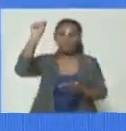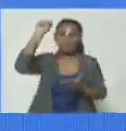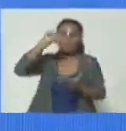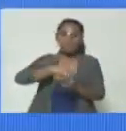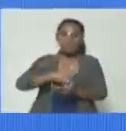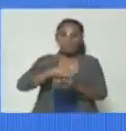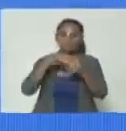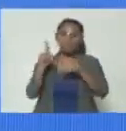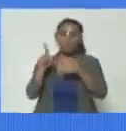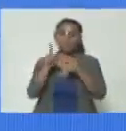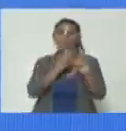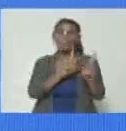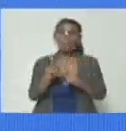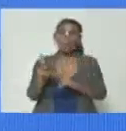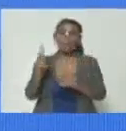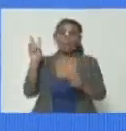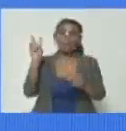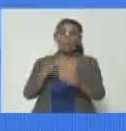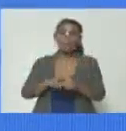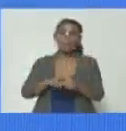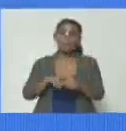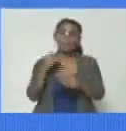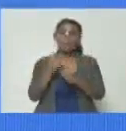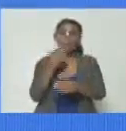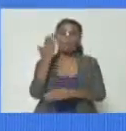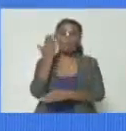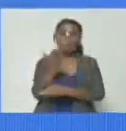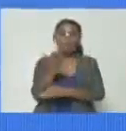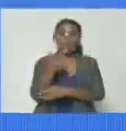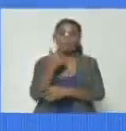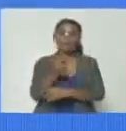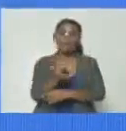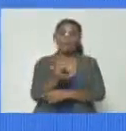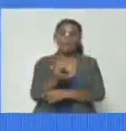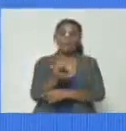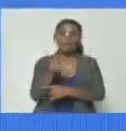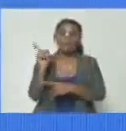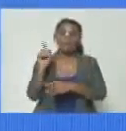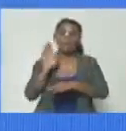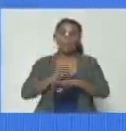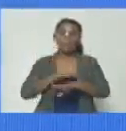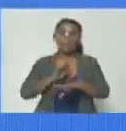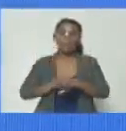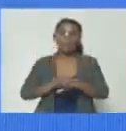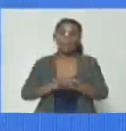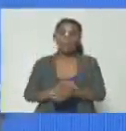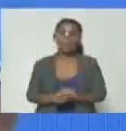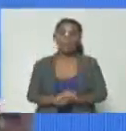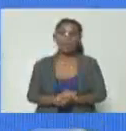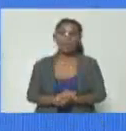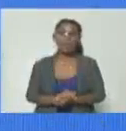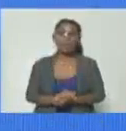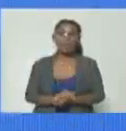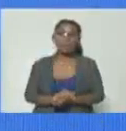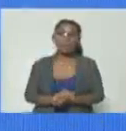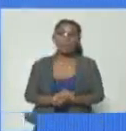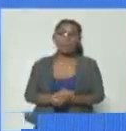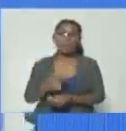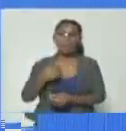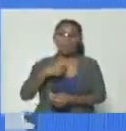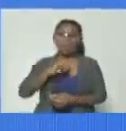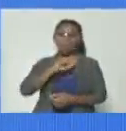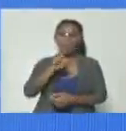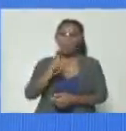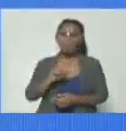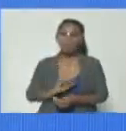de un plan de violencia como el que usted ha descrito o parte de lo que usted ha descrito mi pregunta